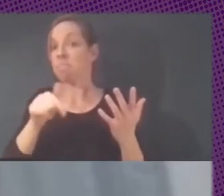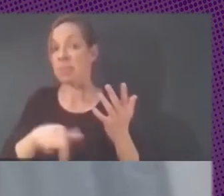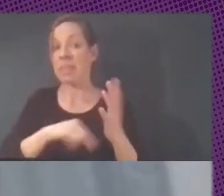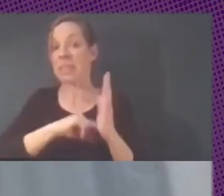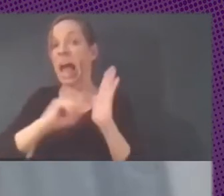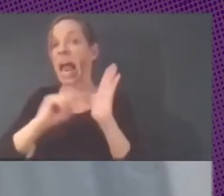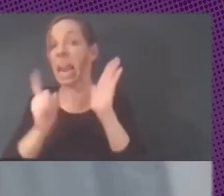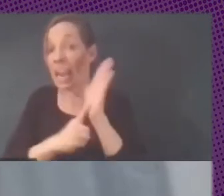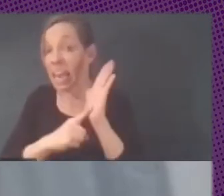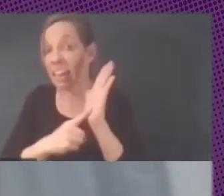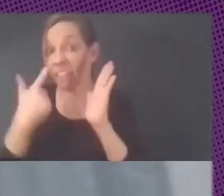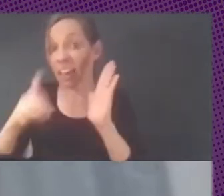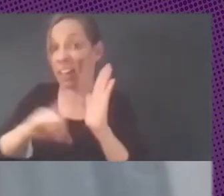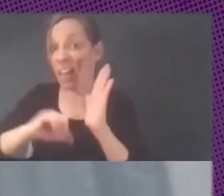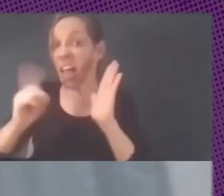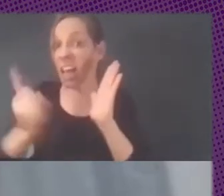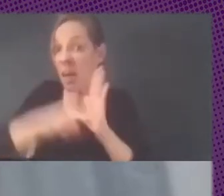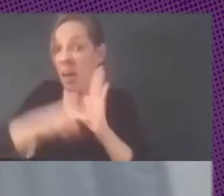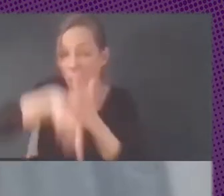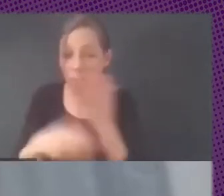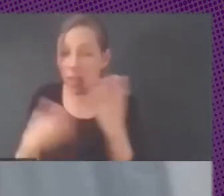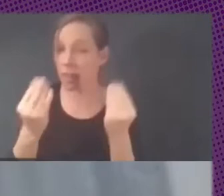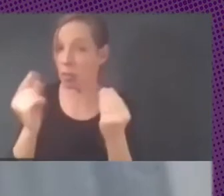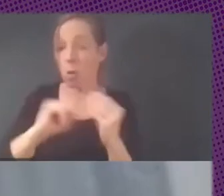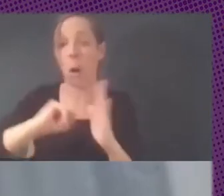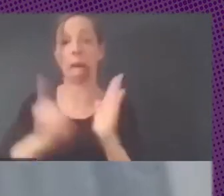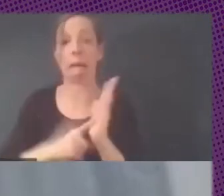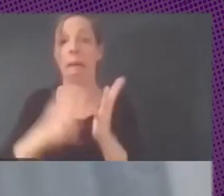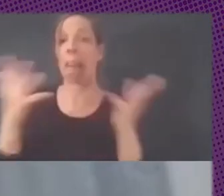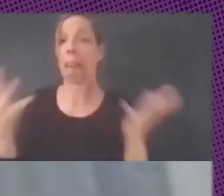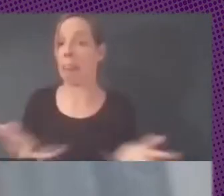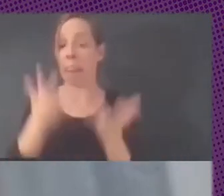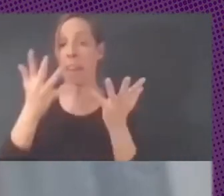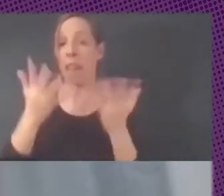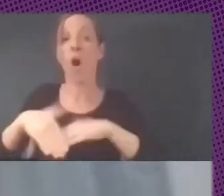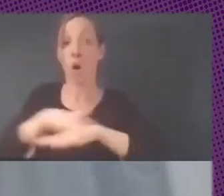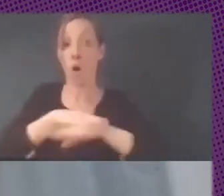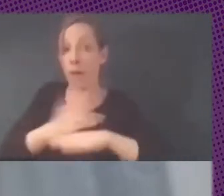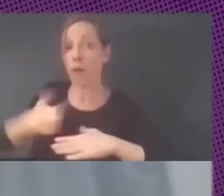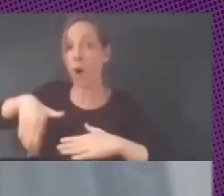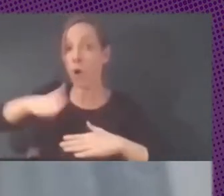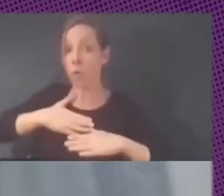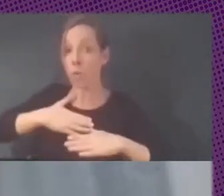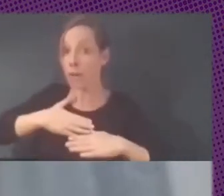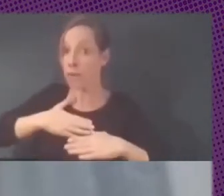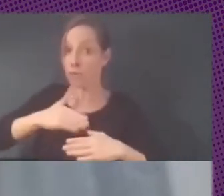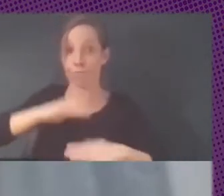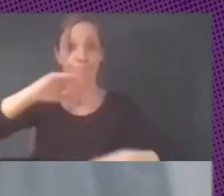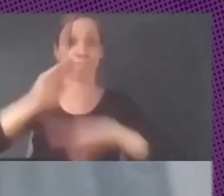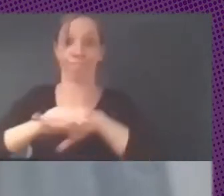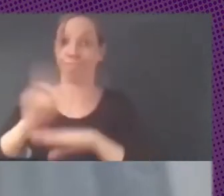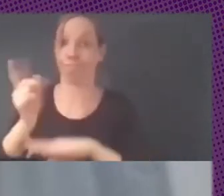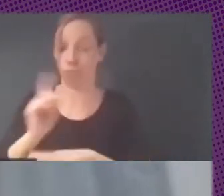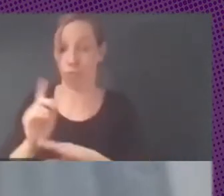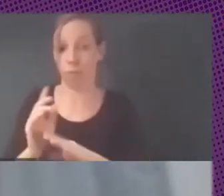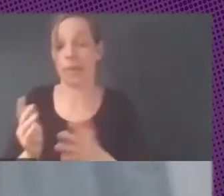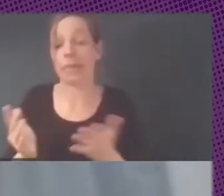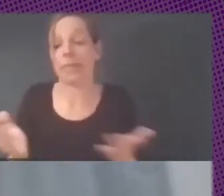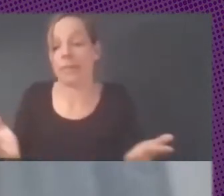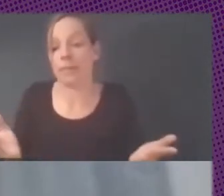light, ni siquiera así se cumplió dentro del propio gobierno del Frente Amplio. Entonces, bueno,